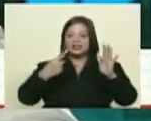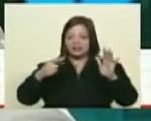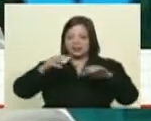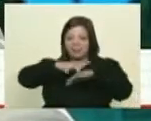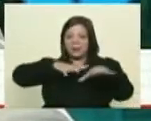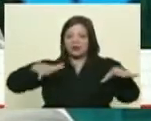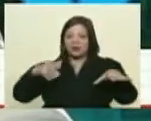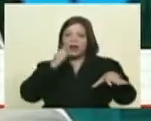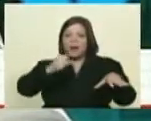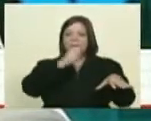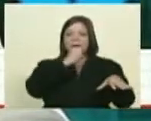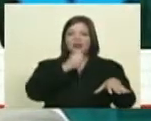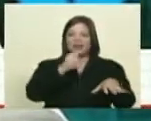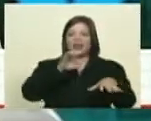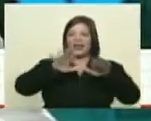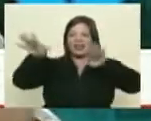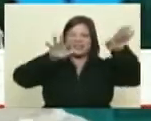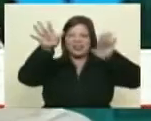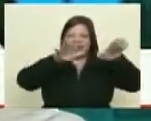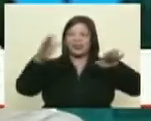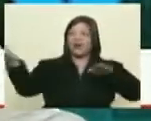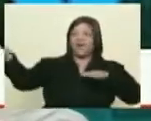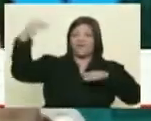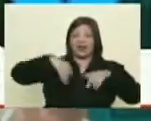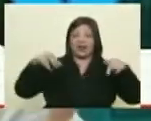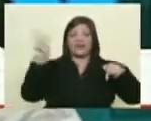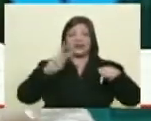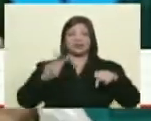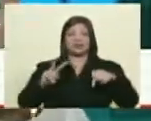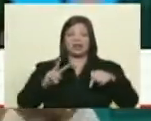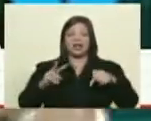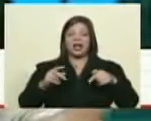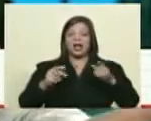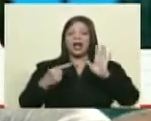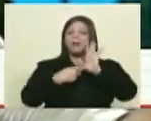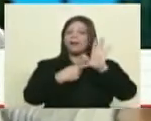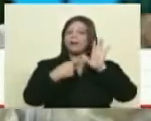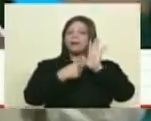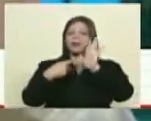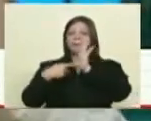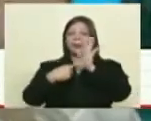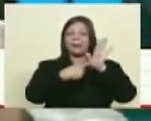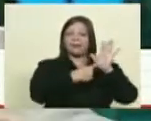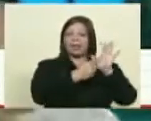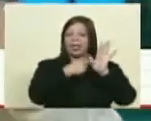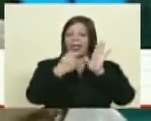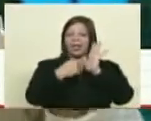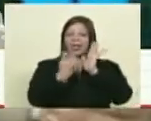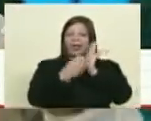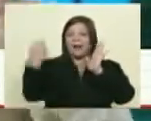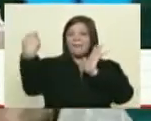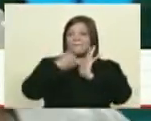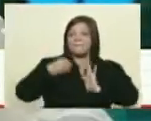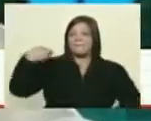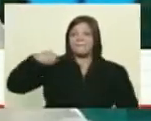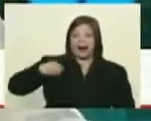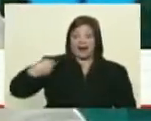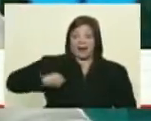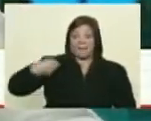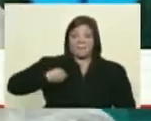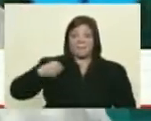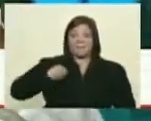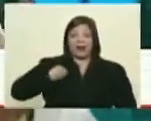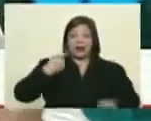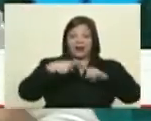los periodistas extranjeros que están en Venezuela sobreviven a costa de la publicación de las piezas periodísticas por las cuales se le paga por cada una que es